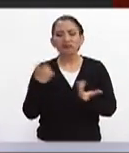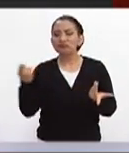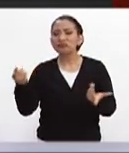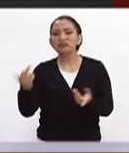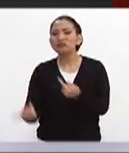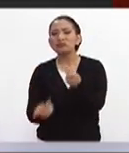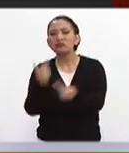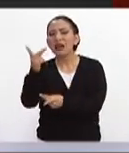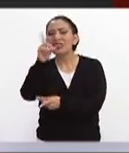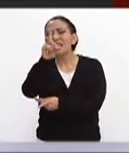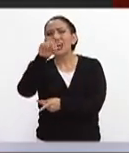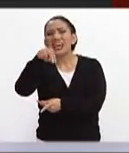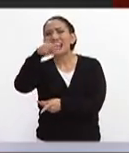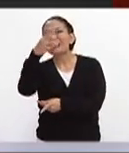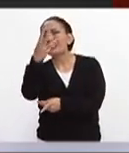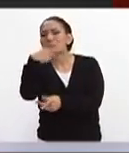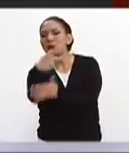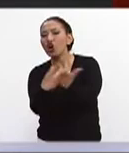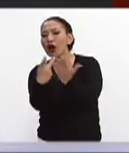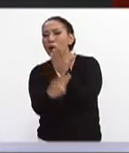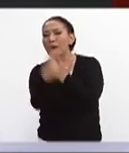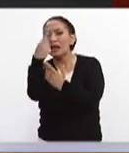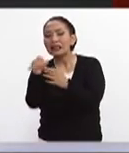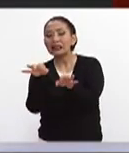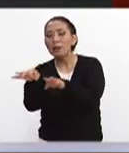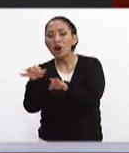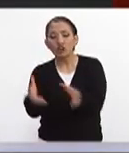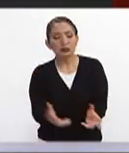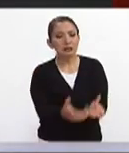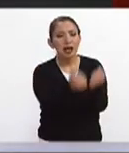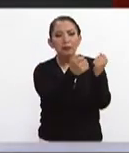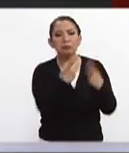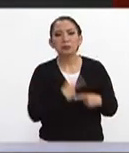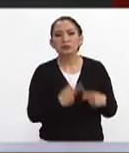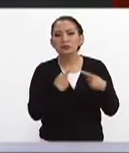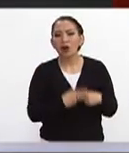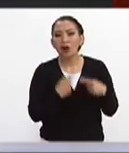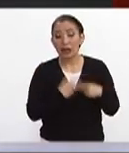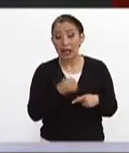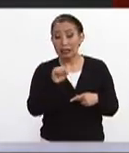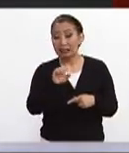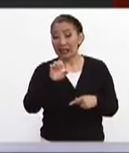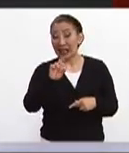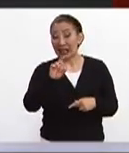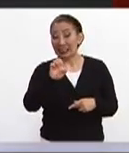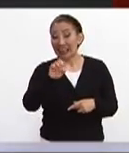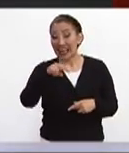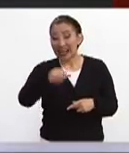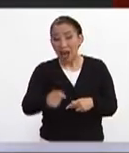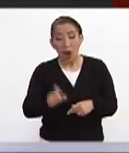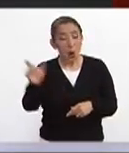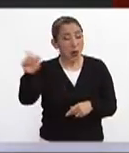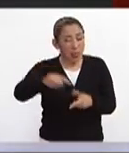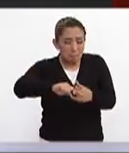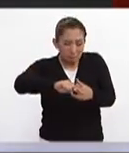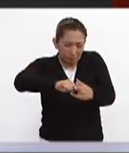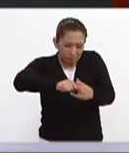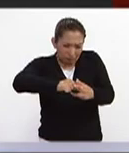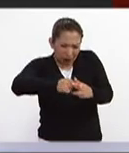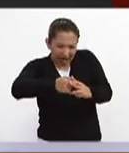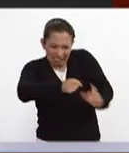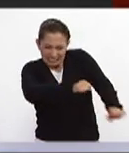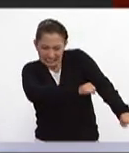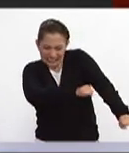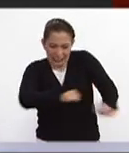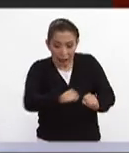operado el plan de N3, las labores de rescate, porque hay que decirlo, la Sedena, desde los primeros instantes